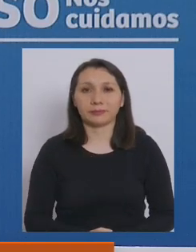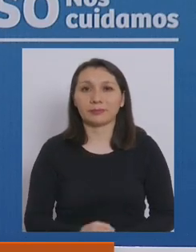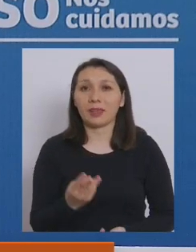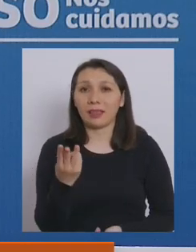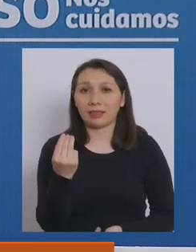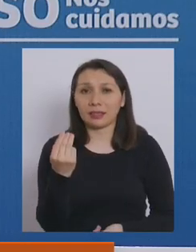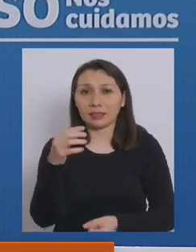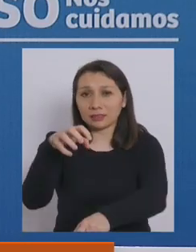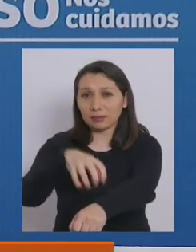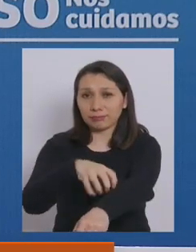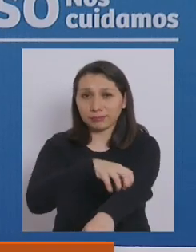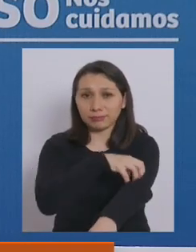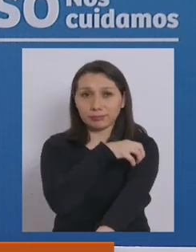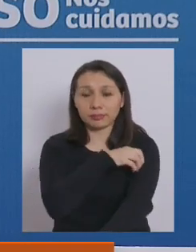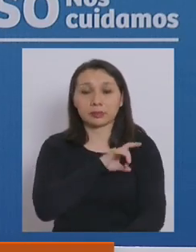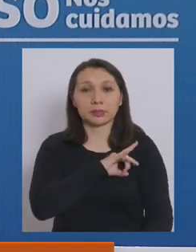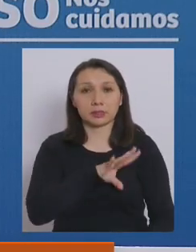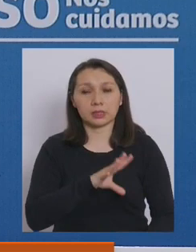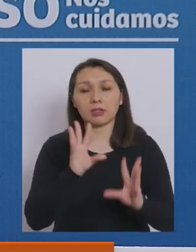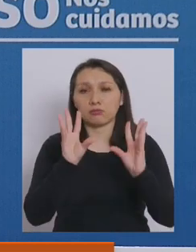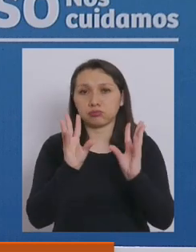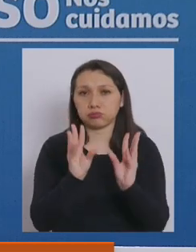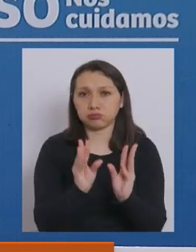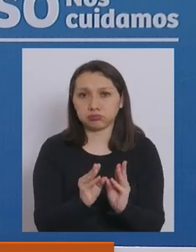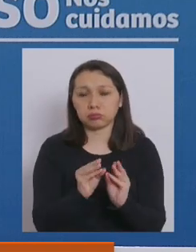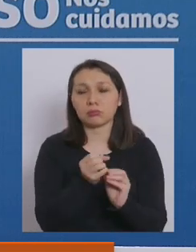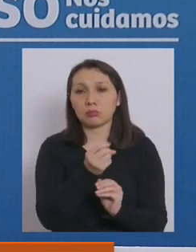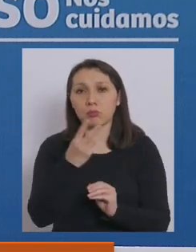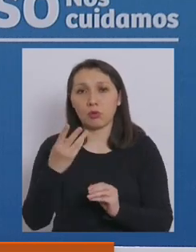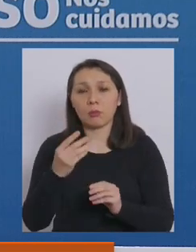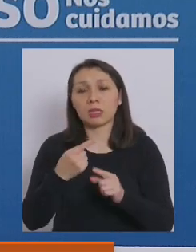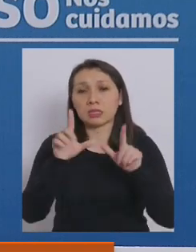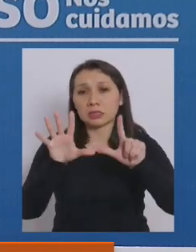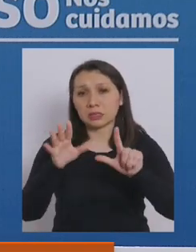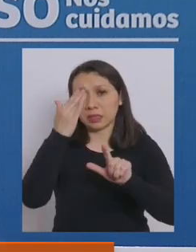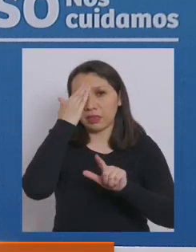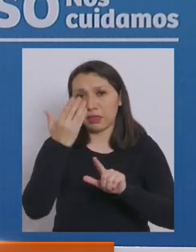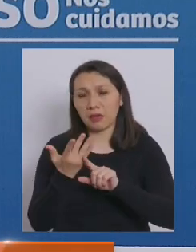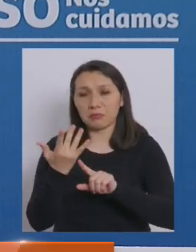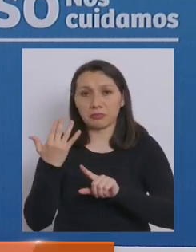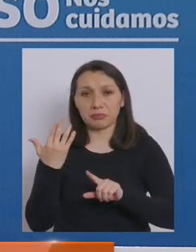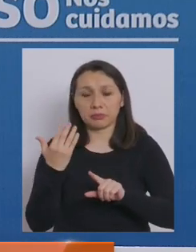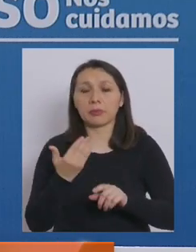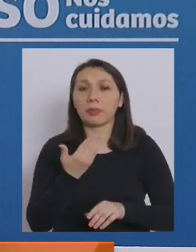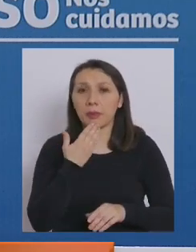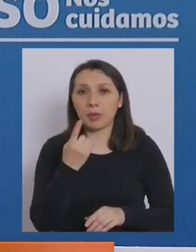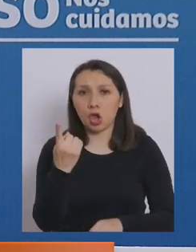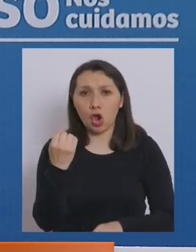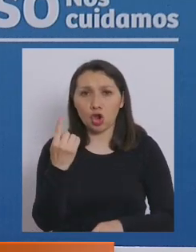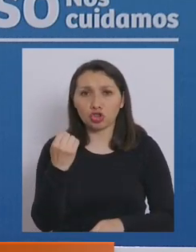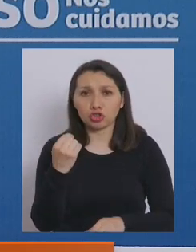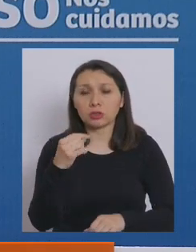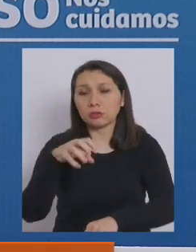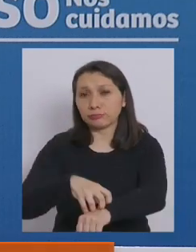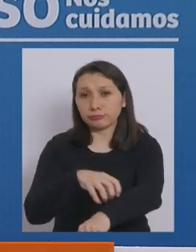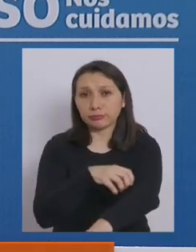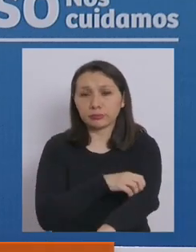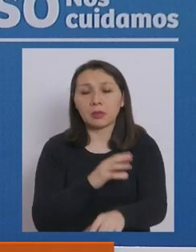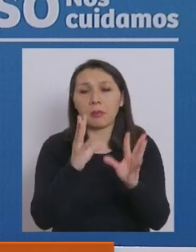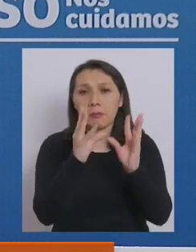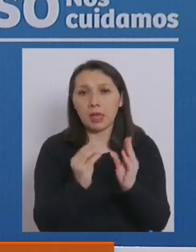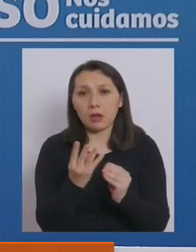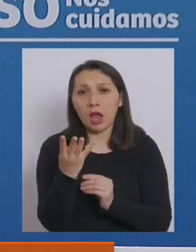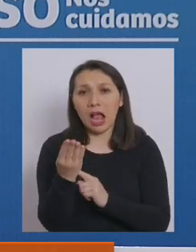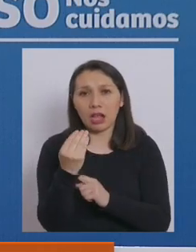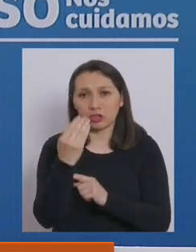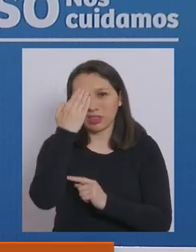13 regiones del país han disminuido sus casos en los últimos 7 días, y 11 han disminuido sus casos